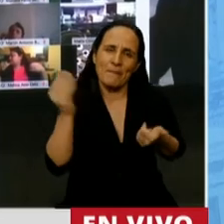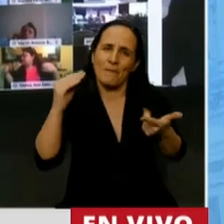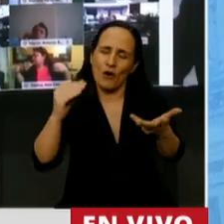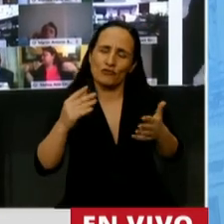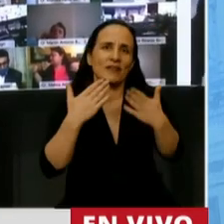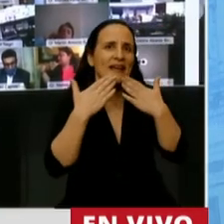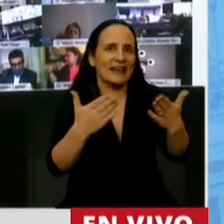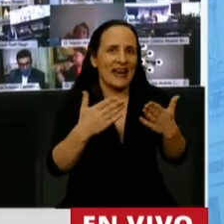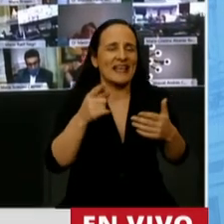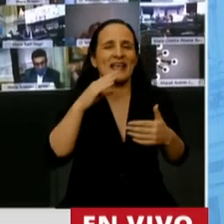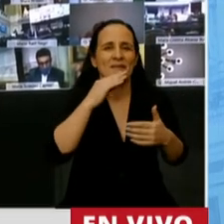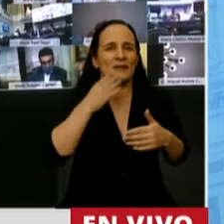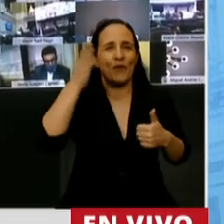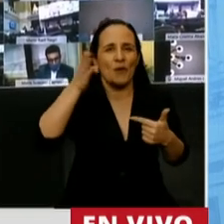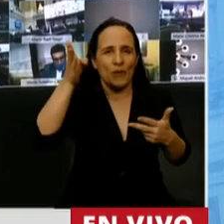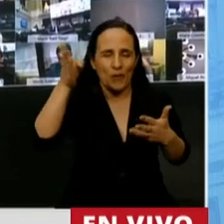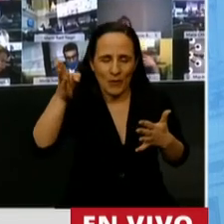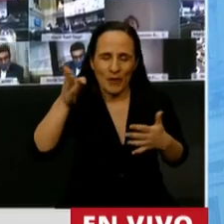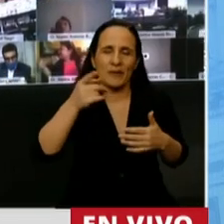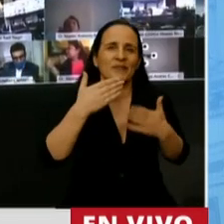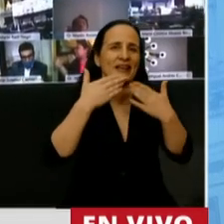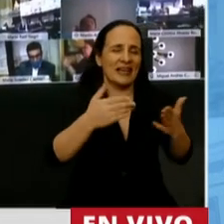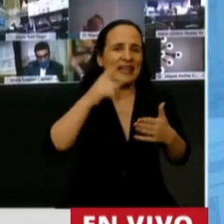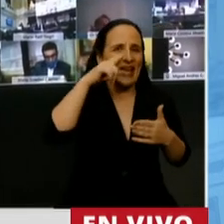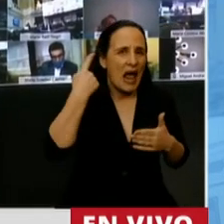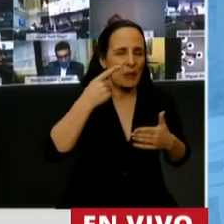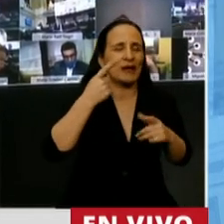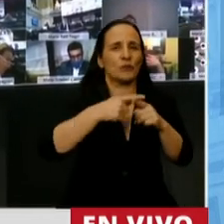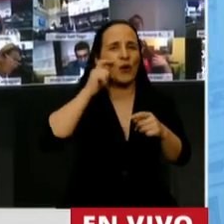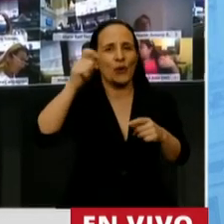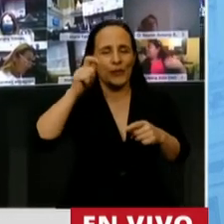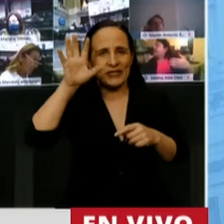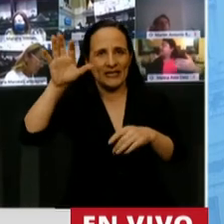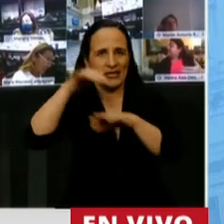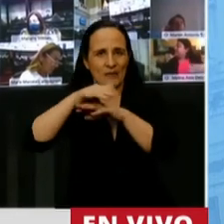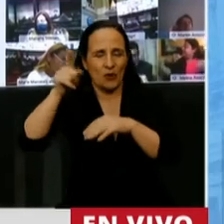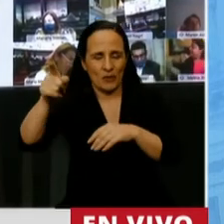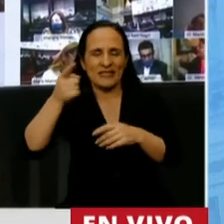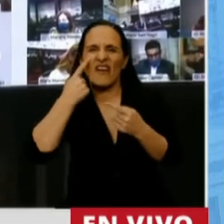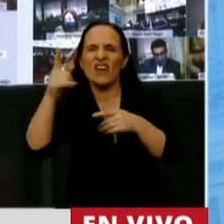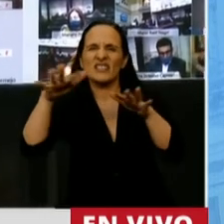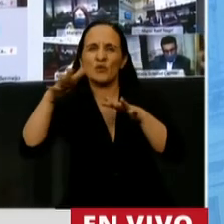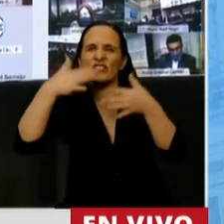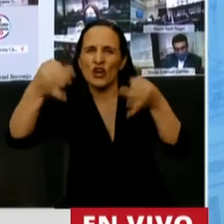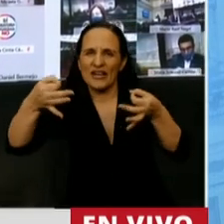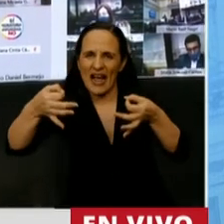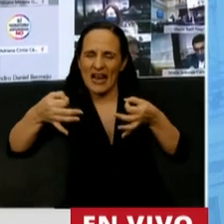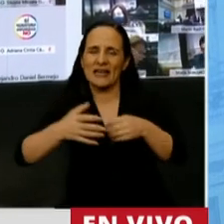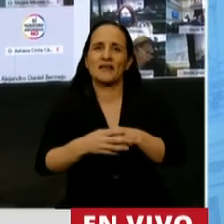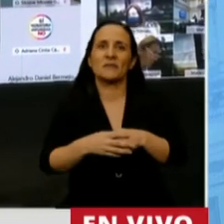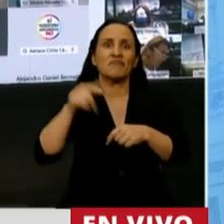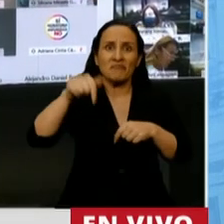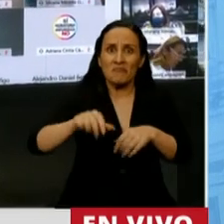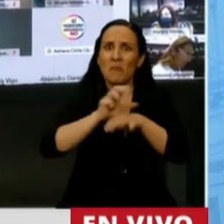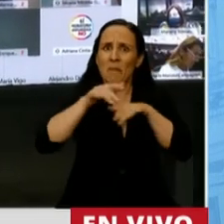usted por venir seguido a Misiones, agradezco al presidente Alberto Fernández por venir a ver nuestra realidad, que en pandemia también inauguramos